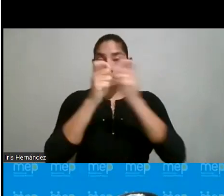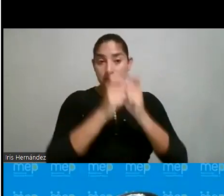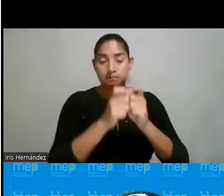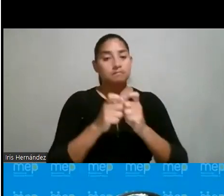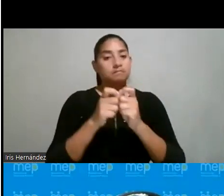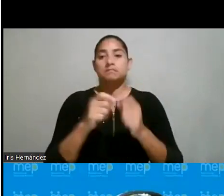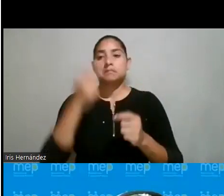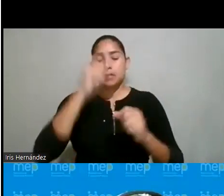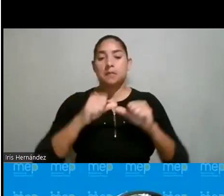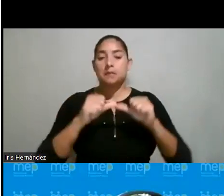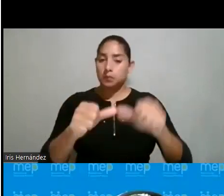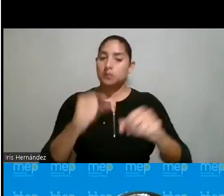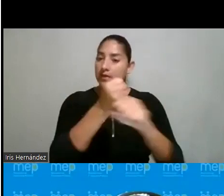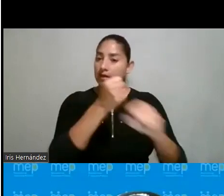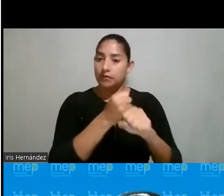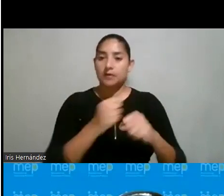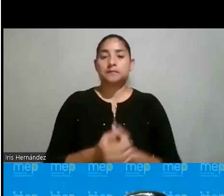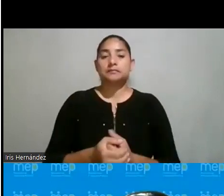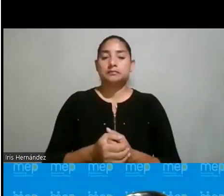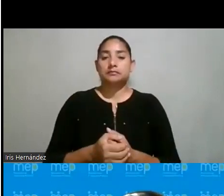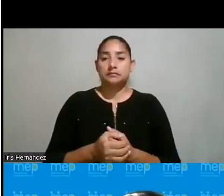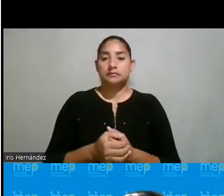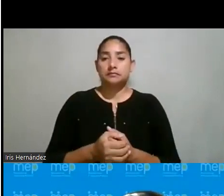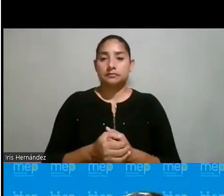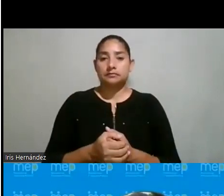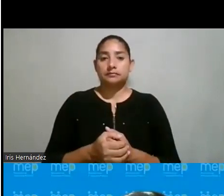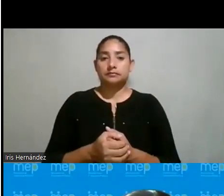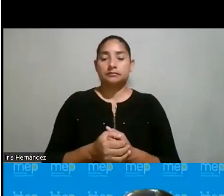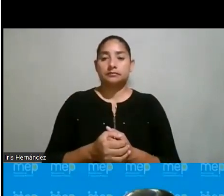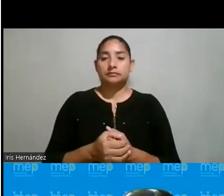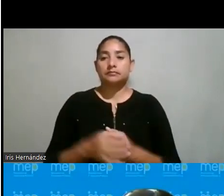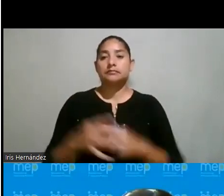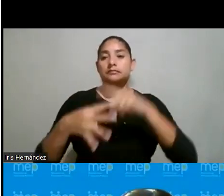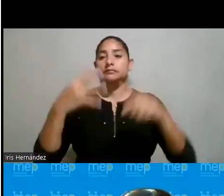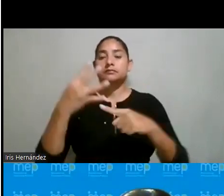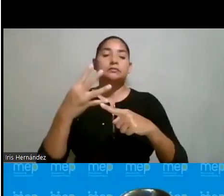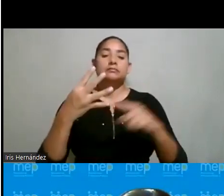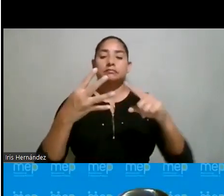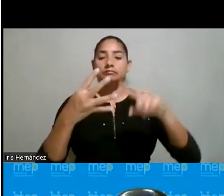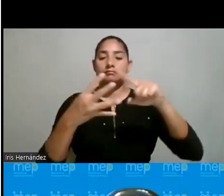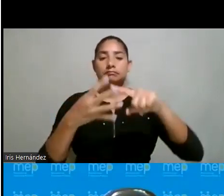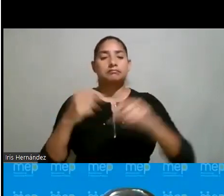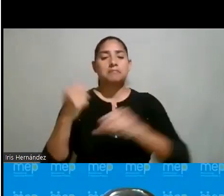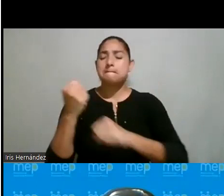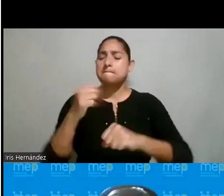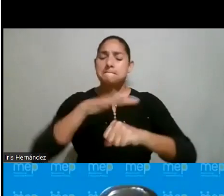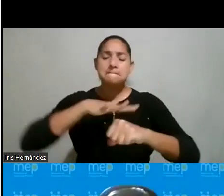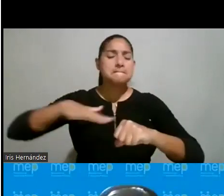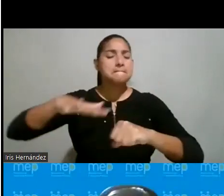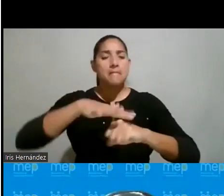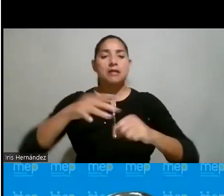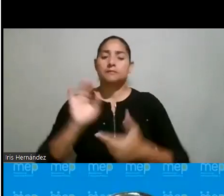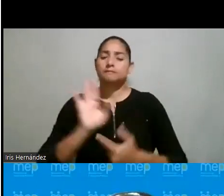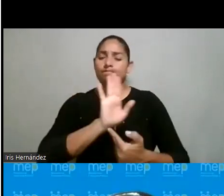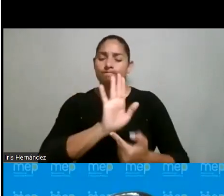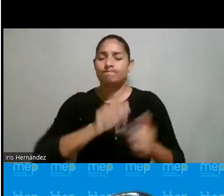para poder trabajarlos. Continúo por temas del tiempo. Hay cuatro elementos fundamentales que queremos aquí enfatizar.